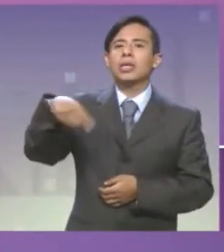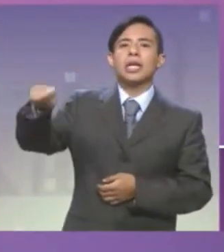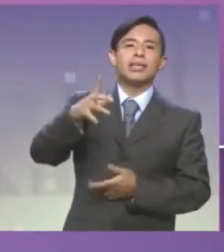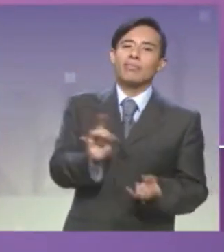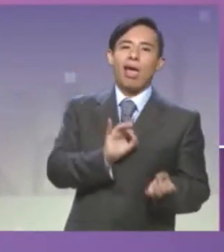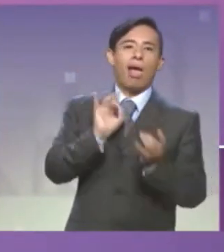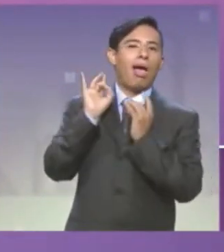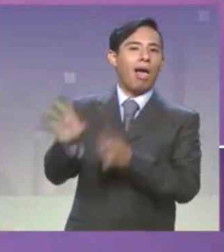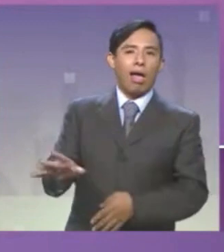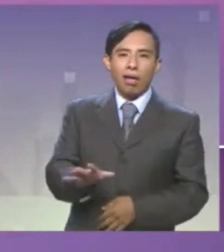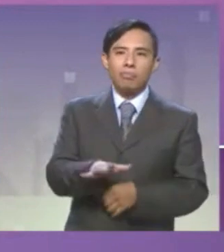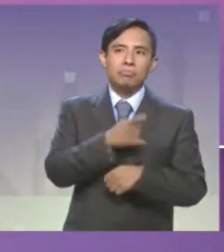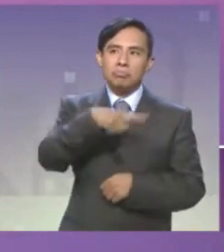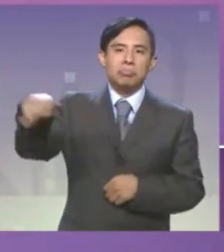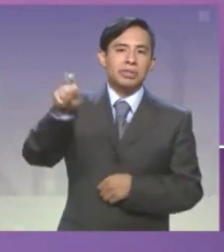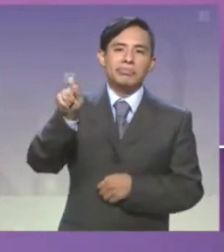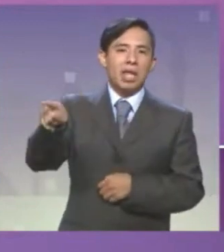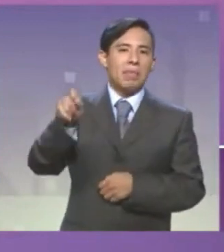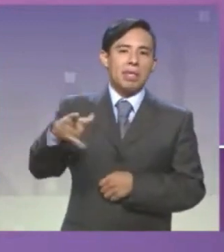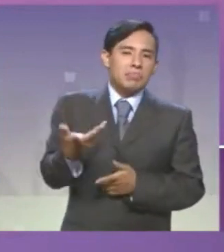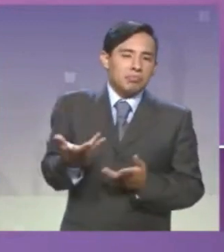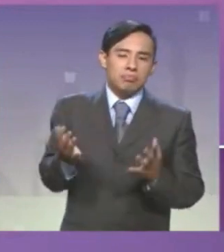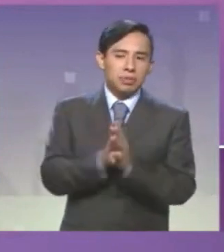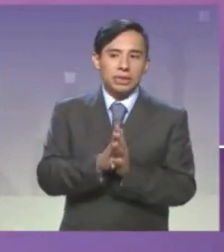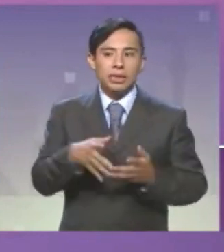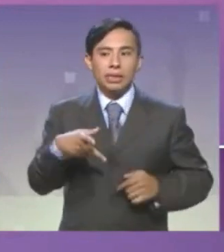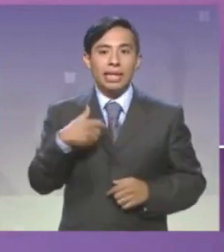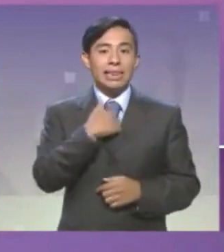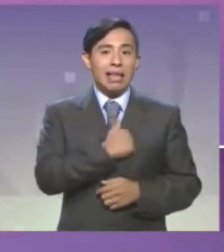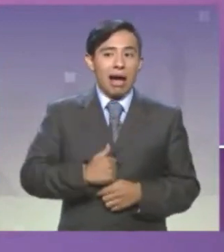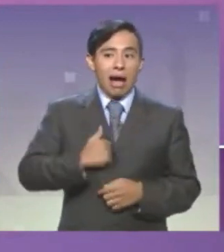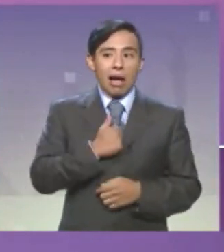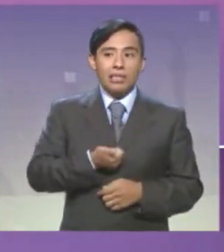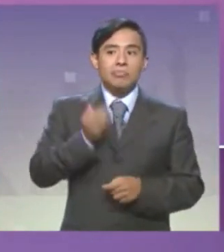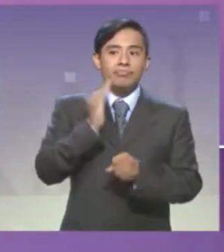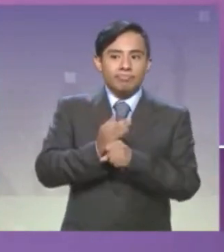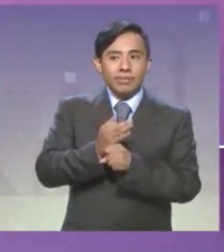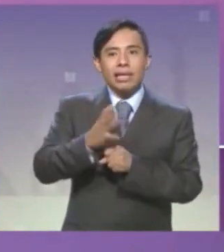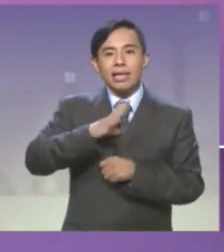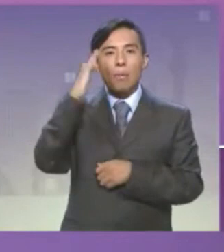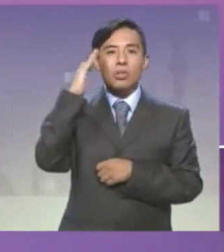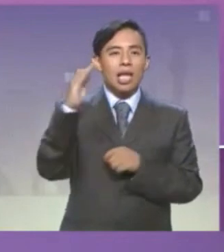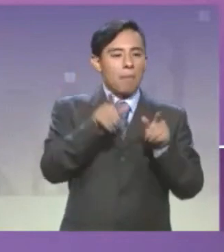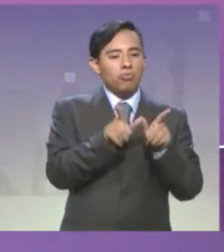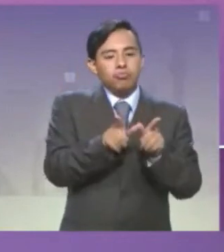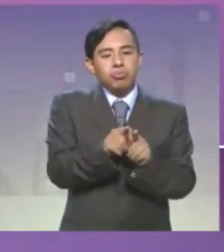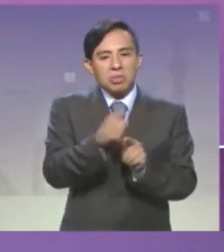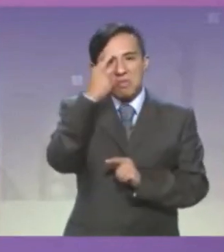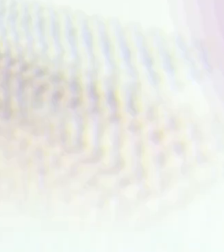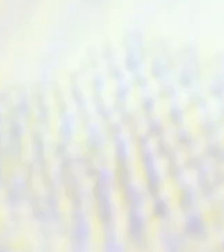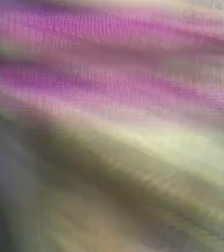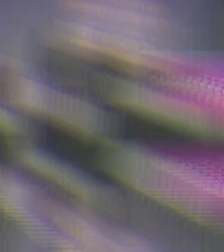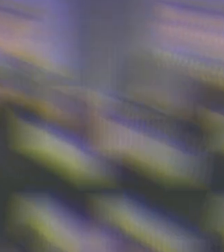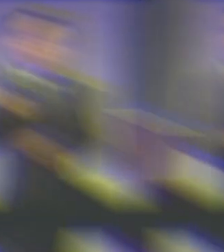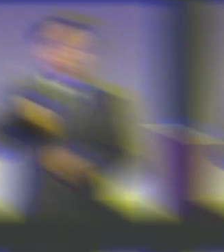no están pintando en las minas. Qué lástima que tengamos tan poco tiempo para poder contestar algunos de los